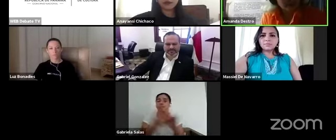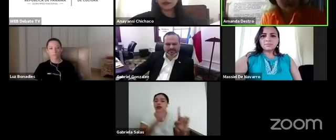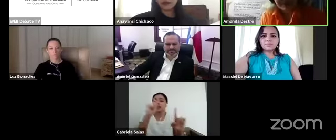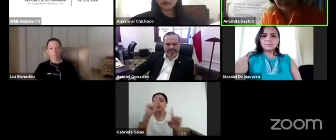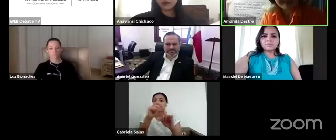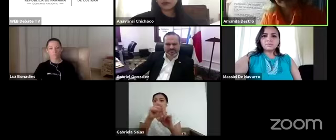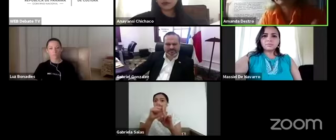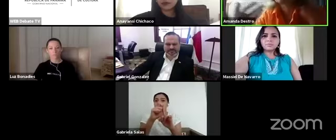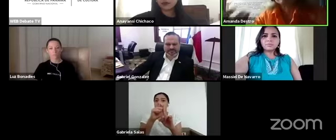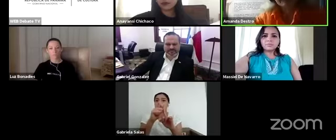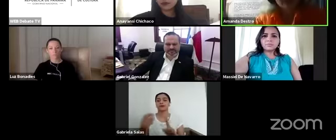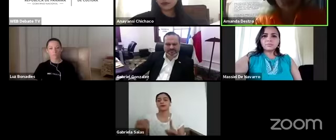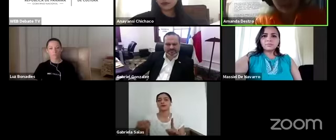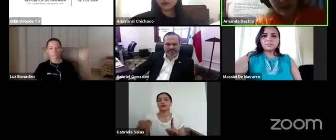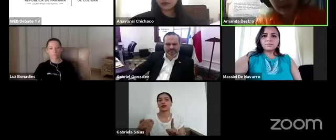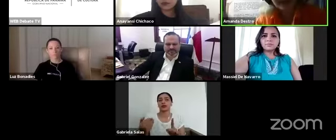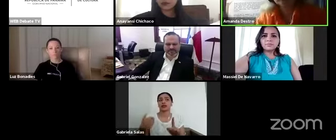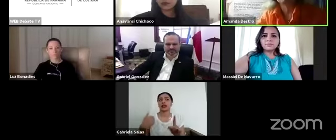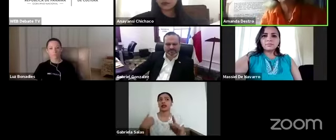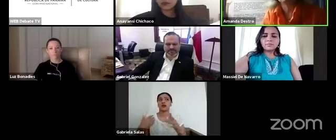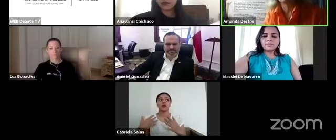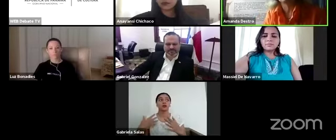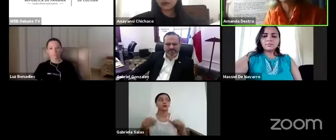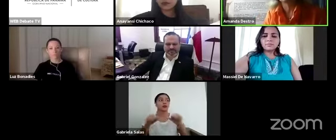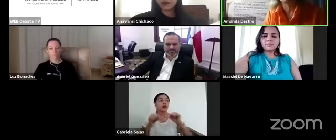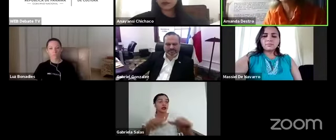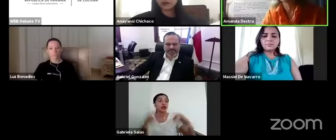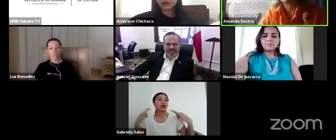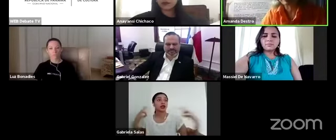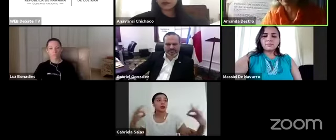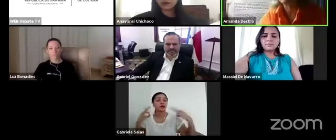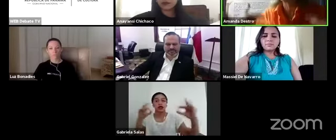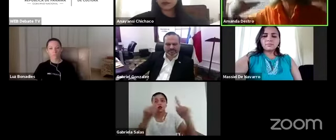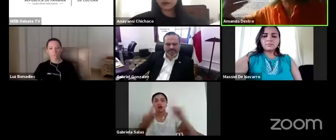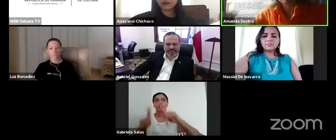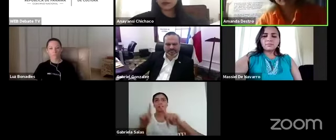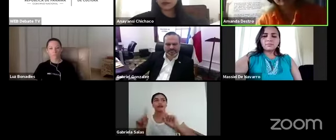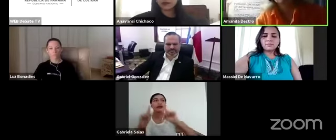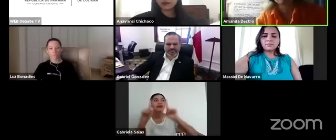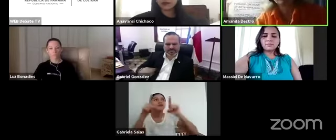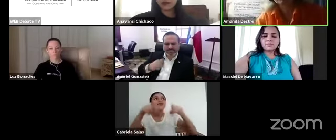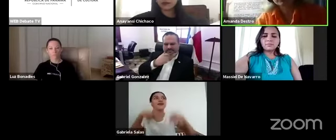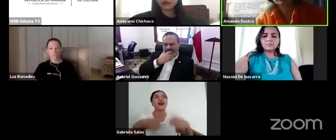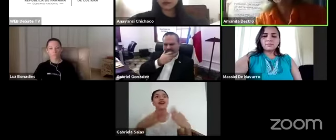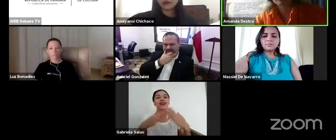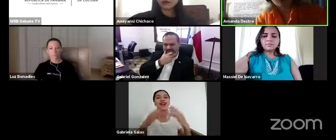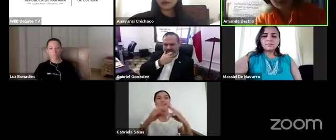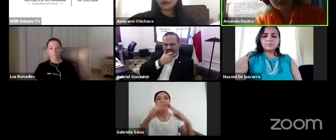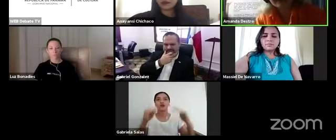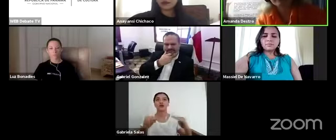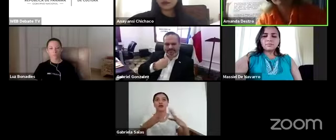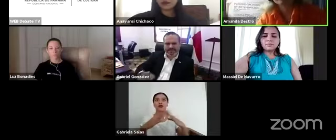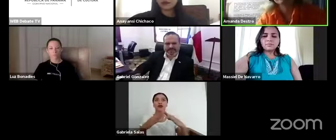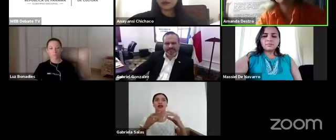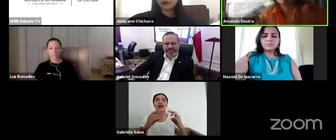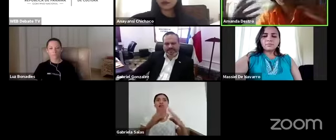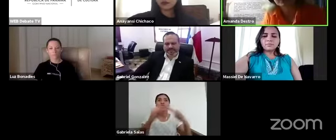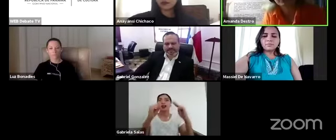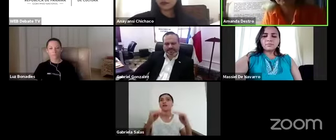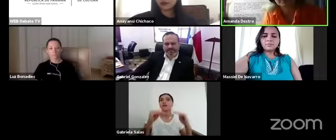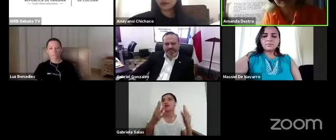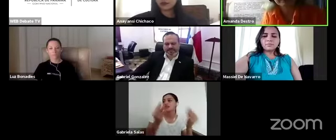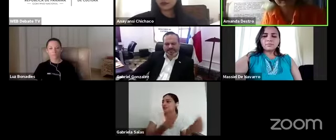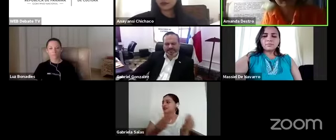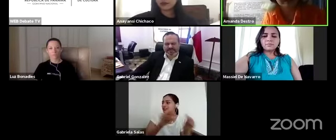que seguir invitando el barrio al museo tenemos que seguir llevando el museo a comunidades a